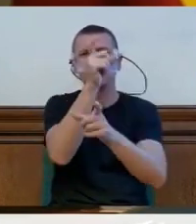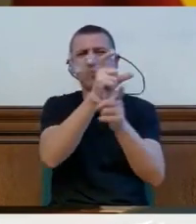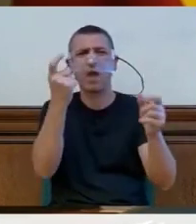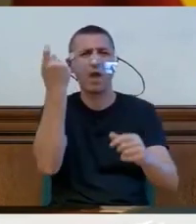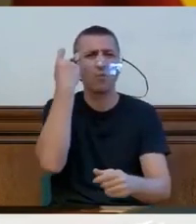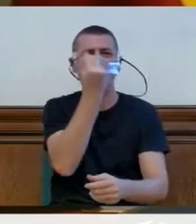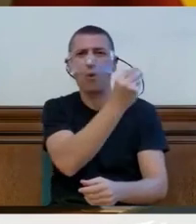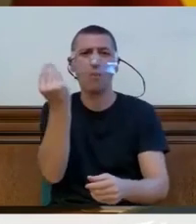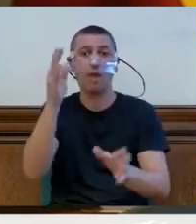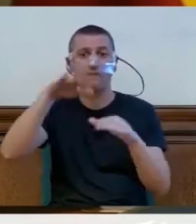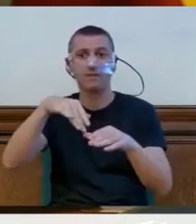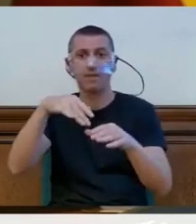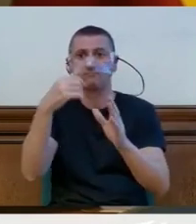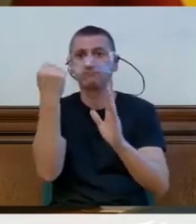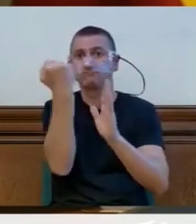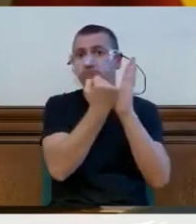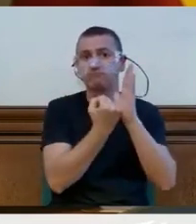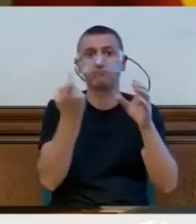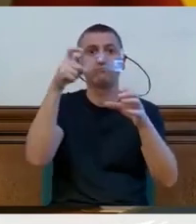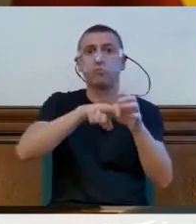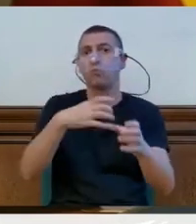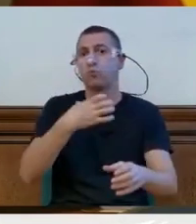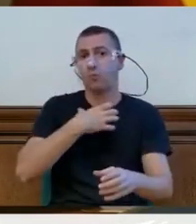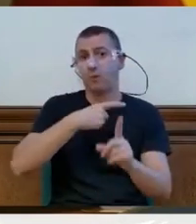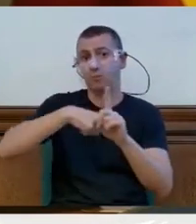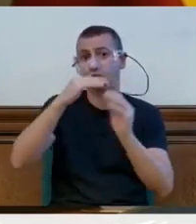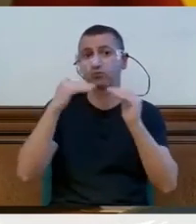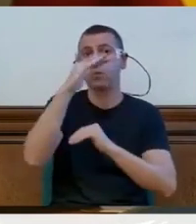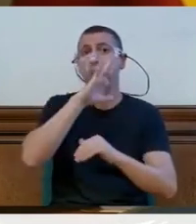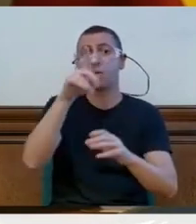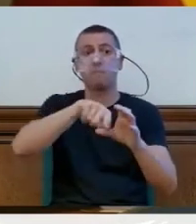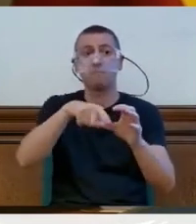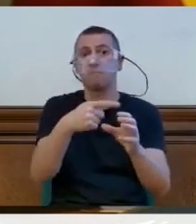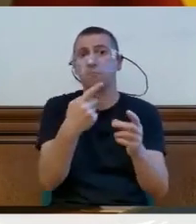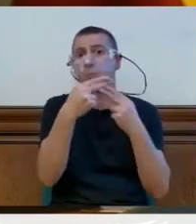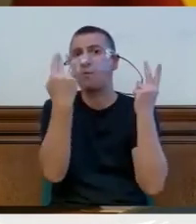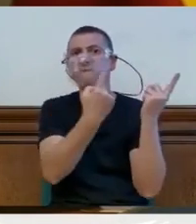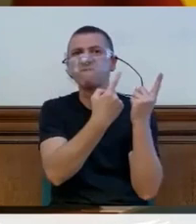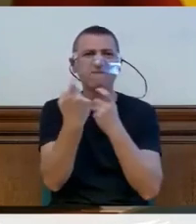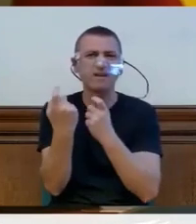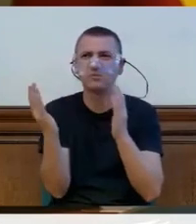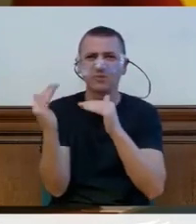sido admitidos en un grado superior por falta de plazas públicas y a casi 7.000